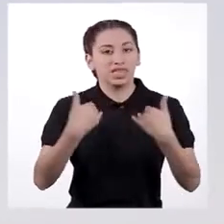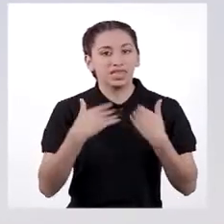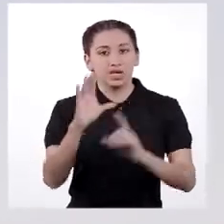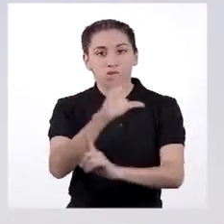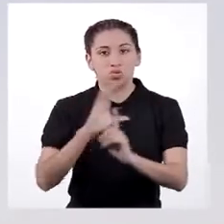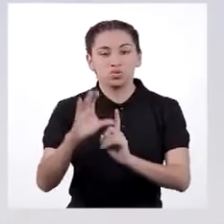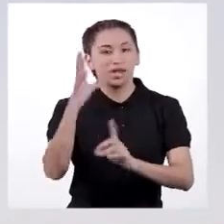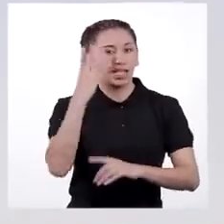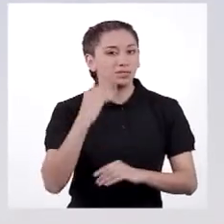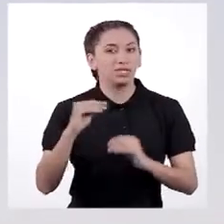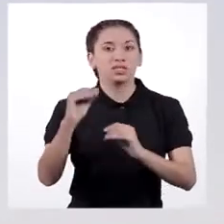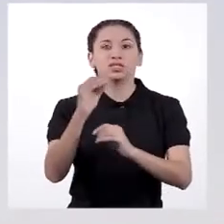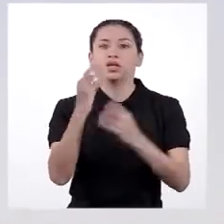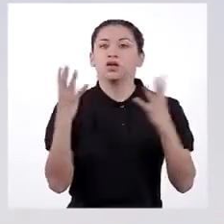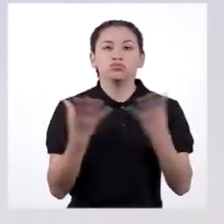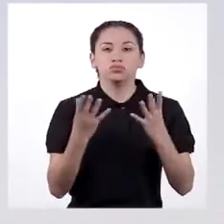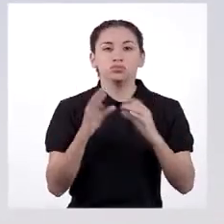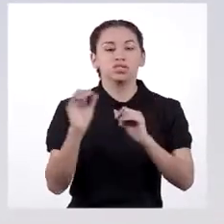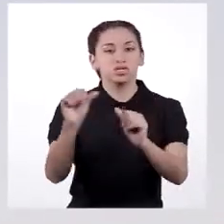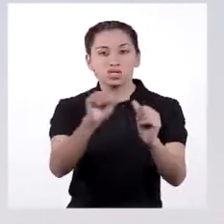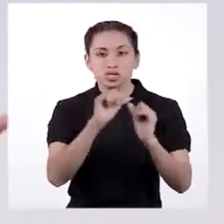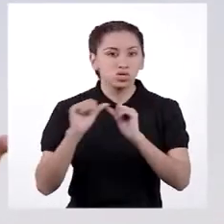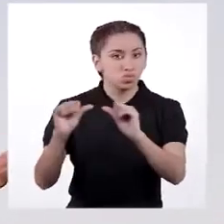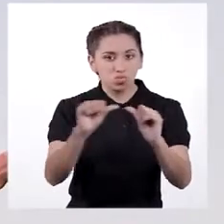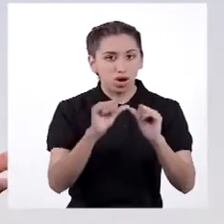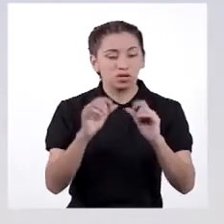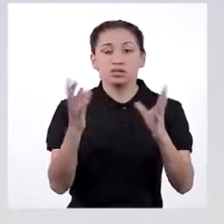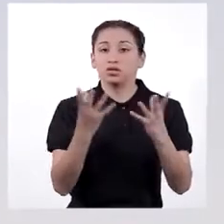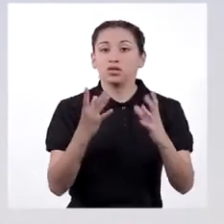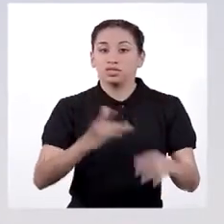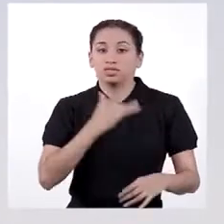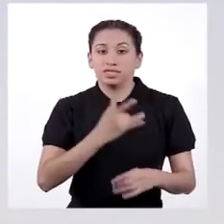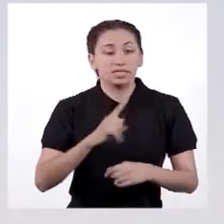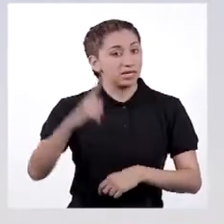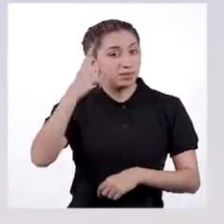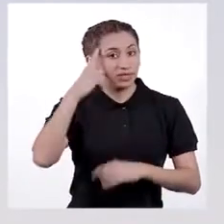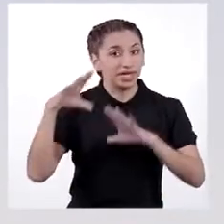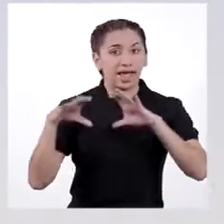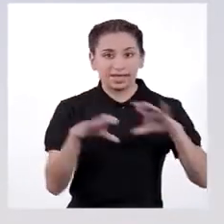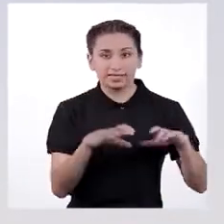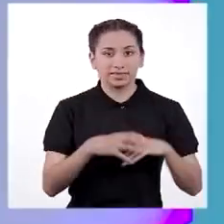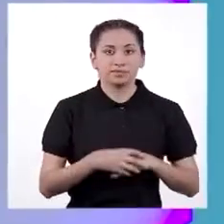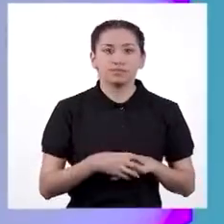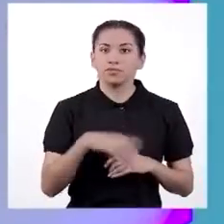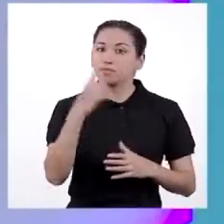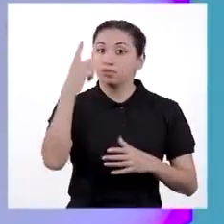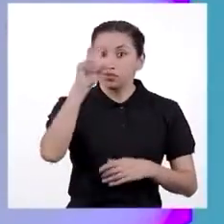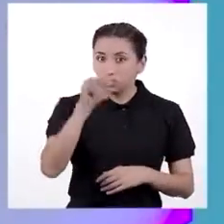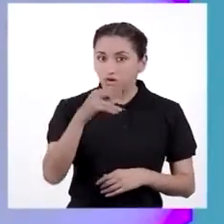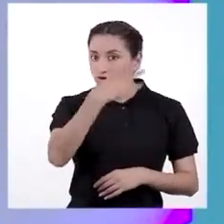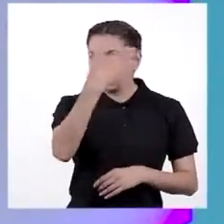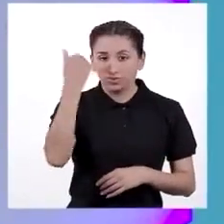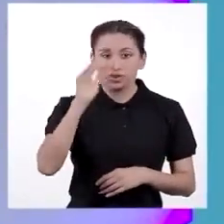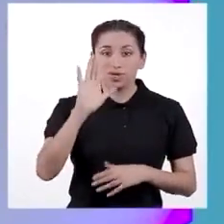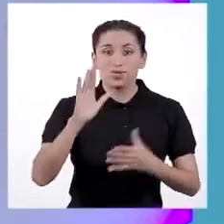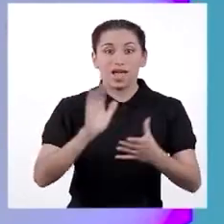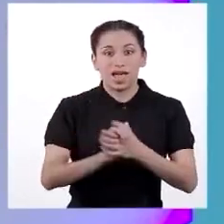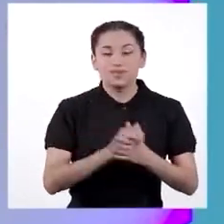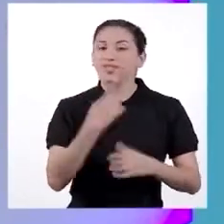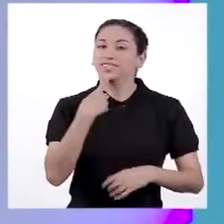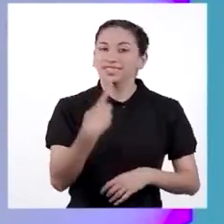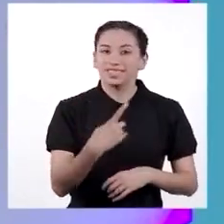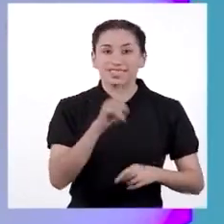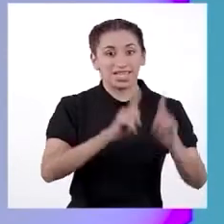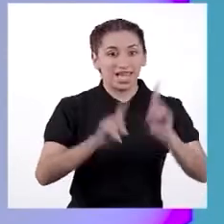cultura, una experiencia histórica común. Así como formas aprendidas de pensar, sentir y hacer. Y para que no se nos olvide, un